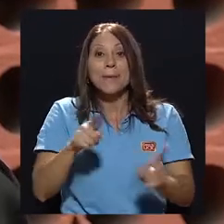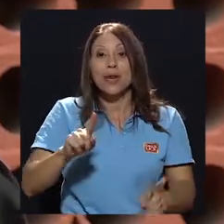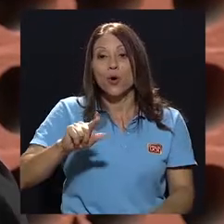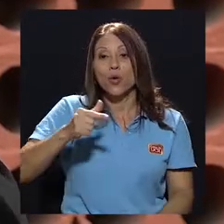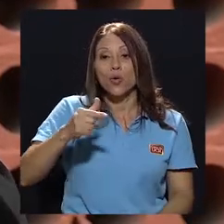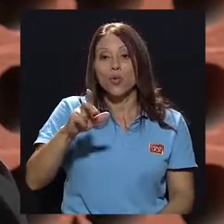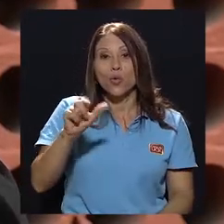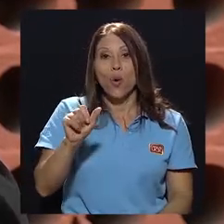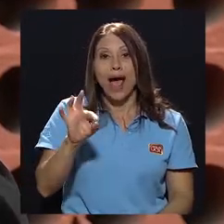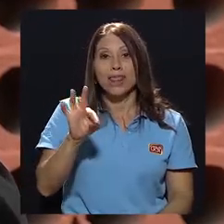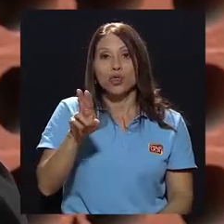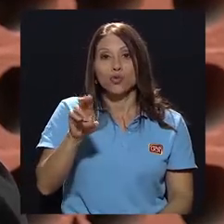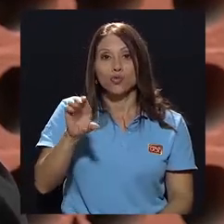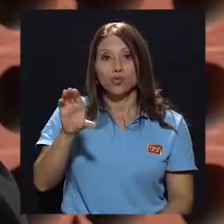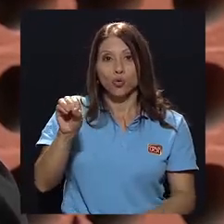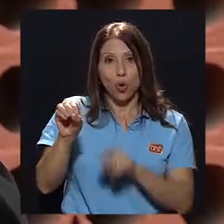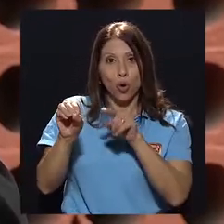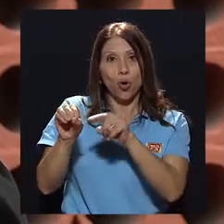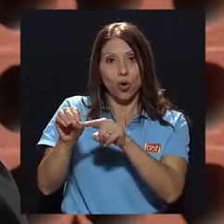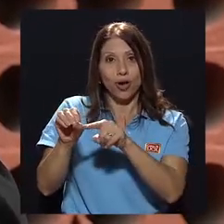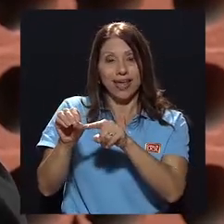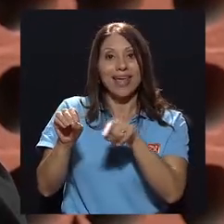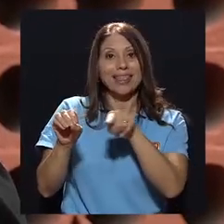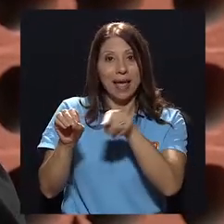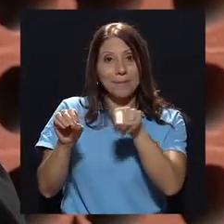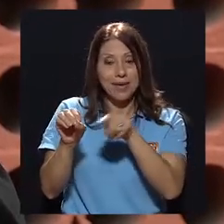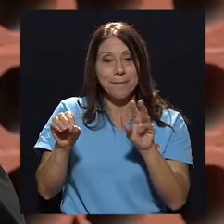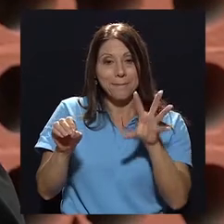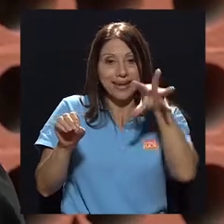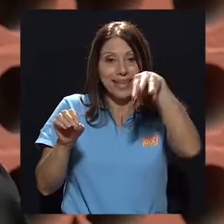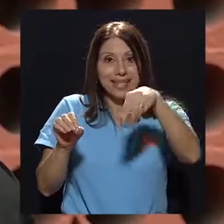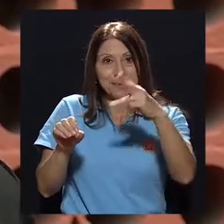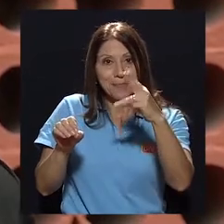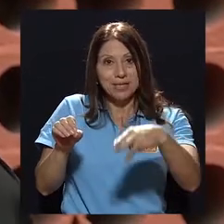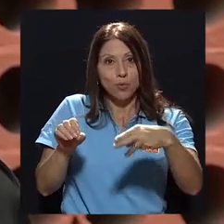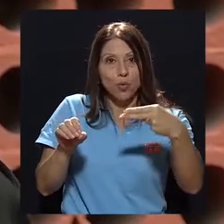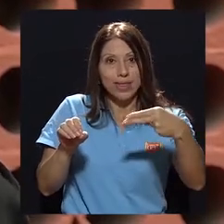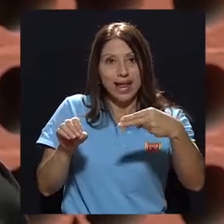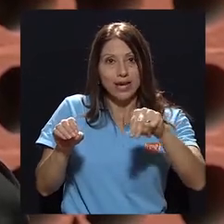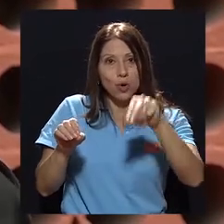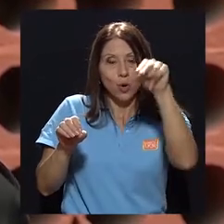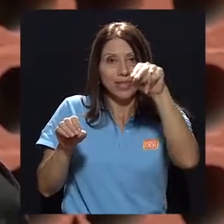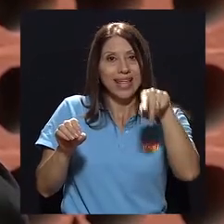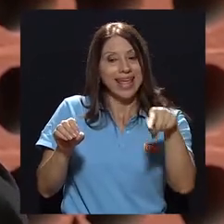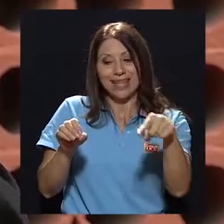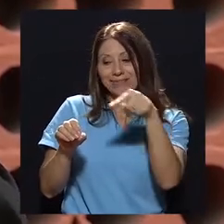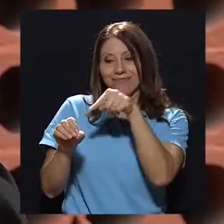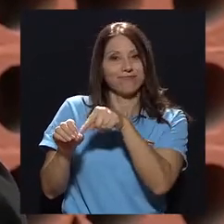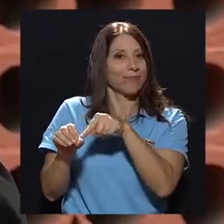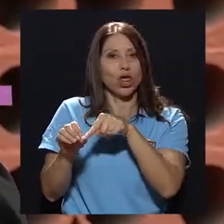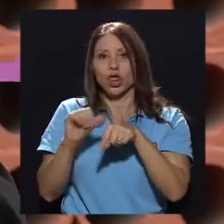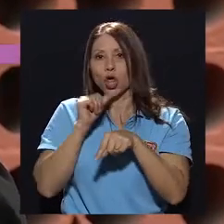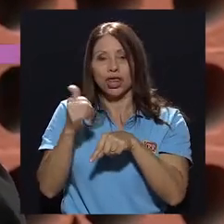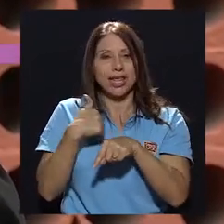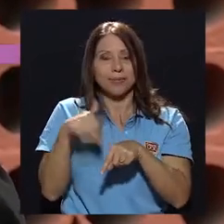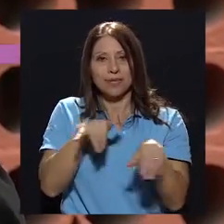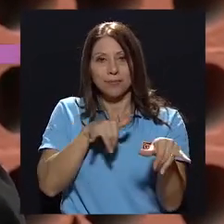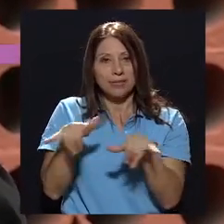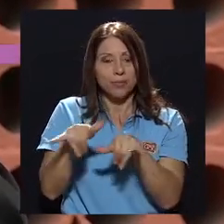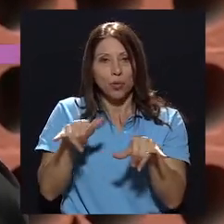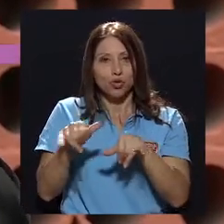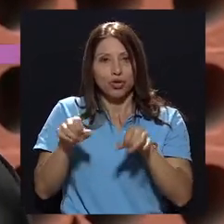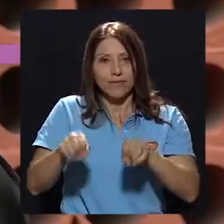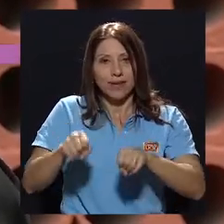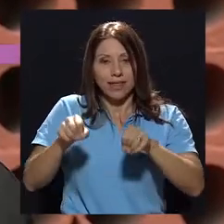digamos, otro cantón de la región Huétar Norte, no tiene las mismas, digamos, mismas posibilidades.